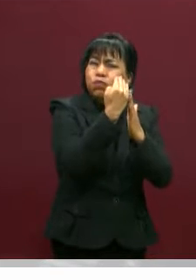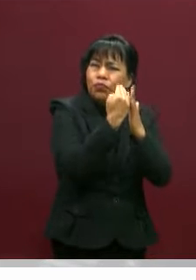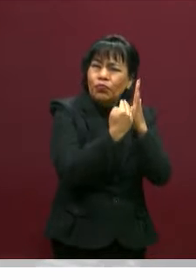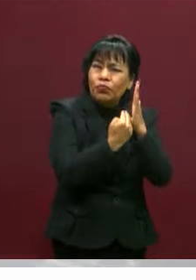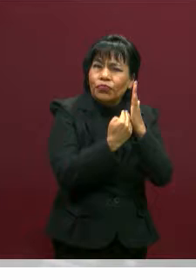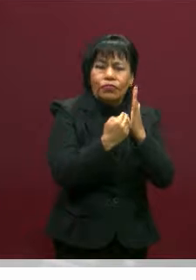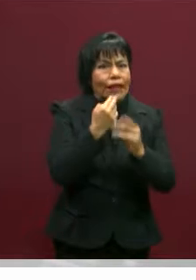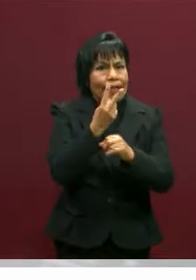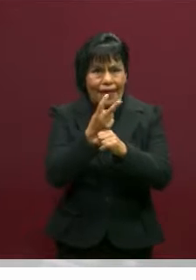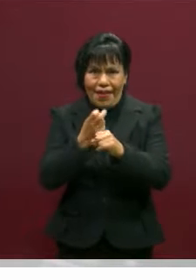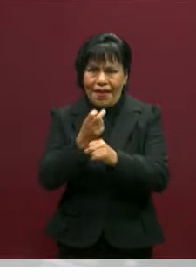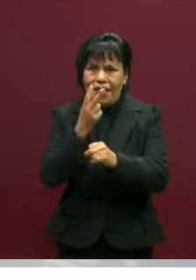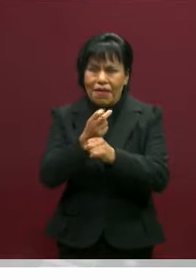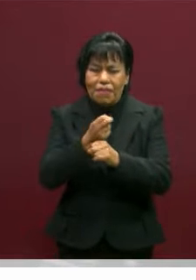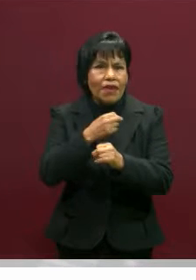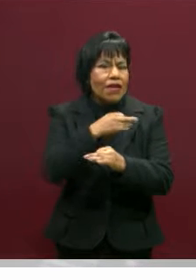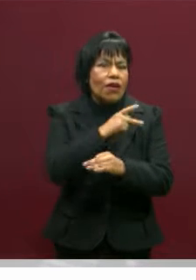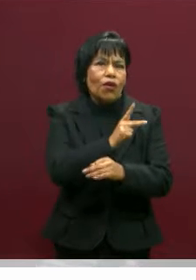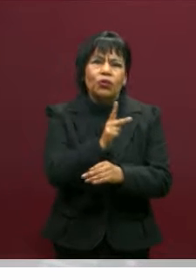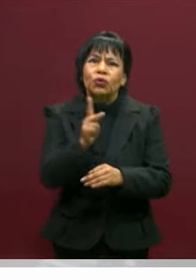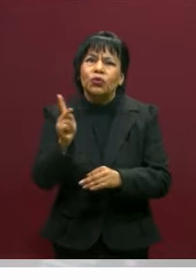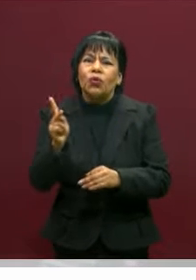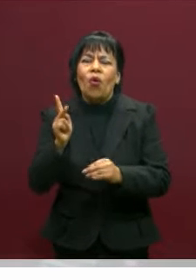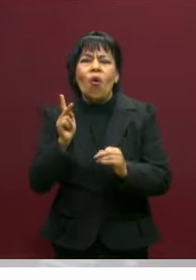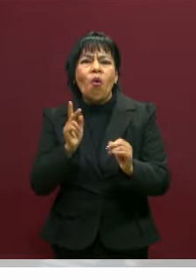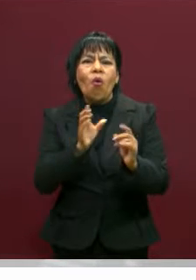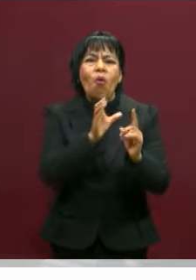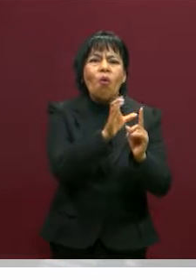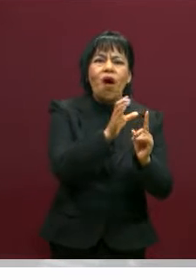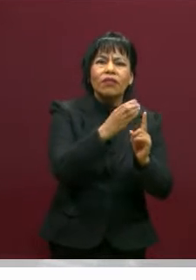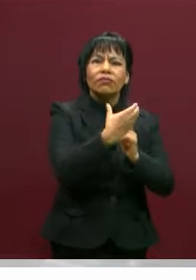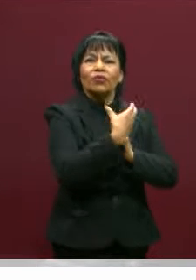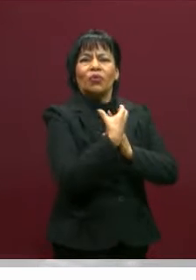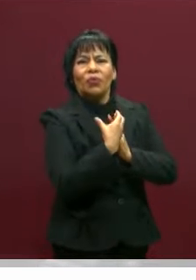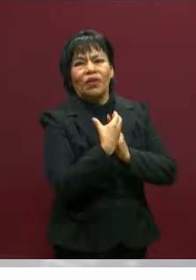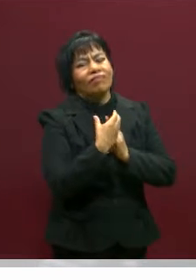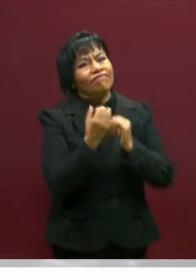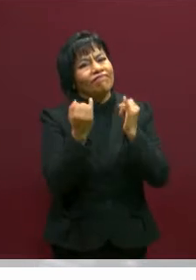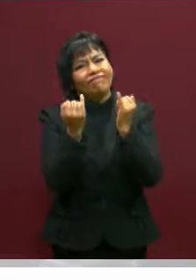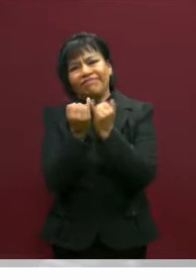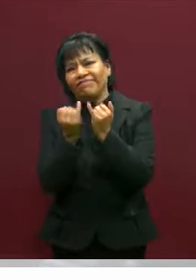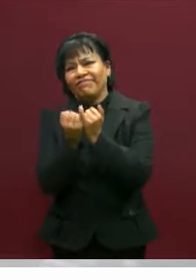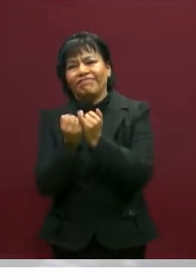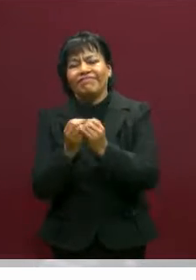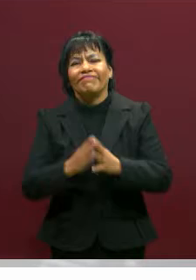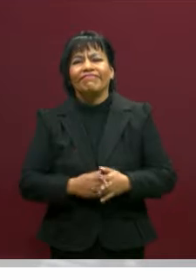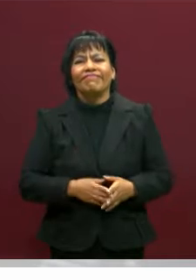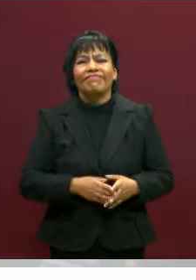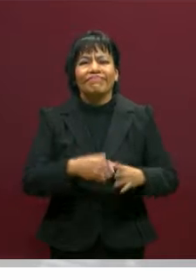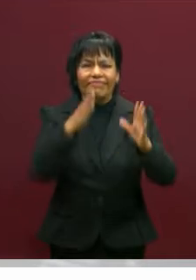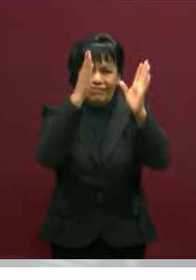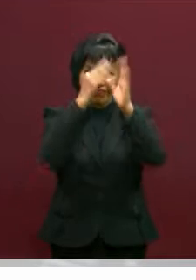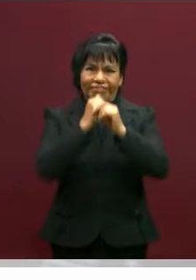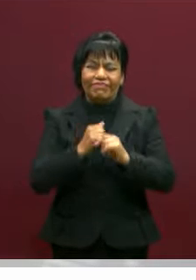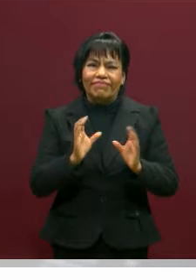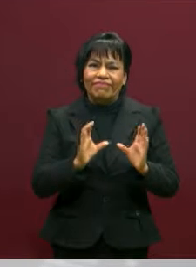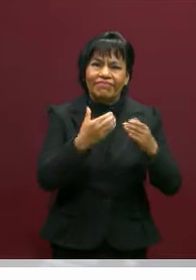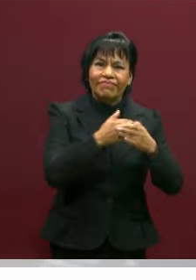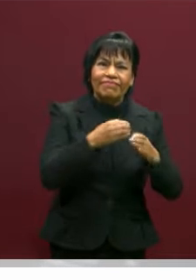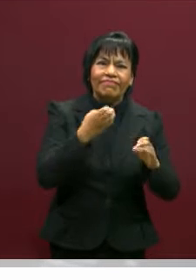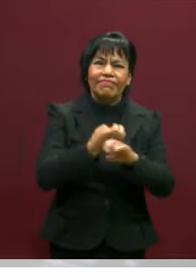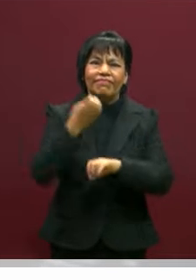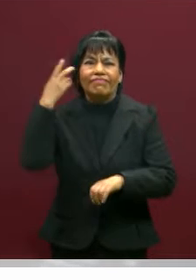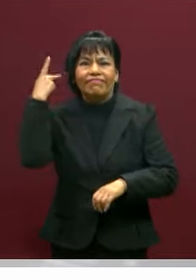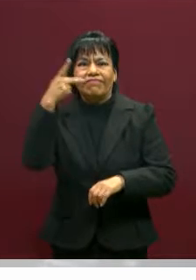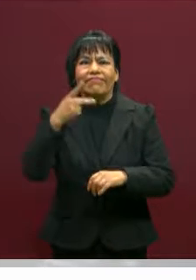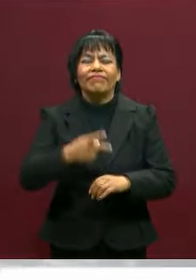Así que lo invitamos a que te cuides tú y así nos cuidaremos absolutamente todos en este pacto comunitario en el estado